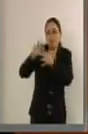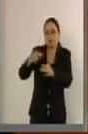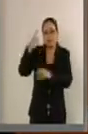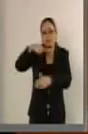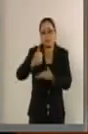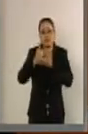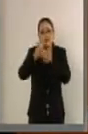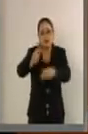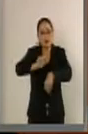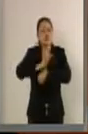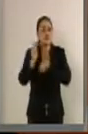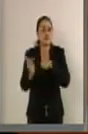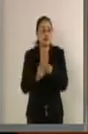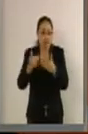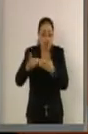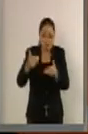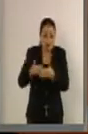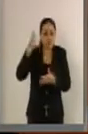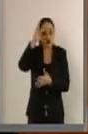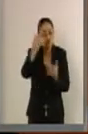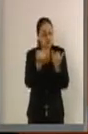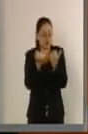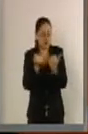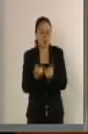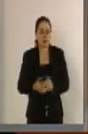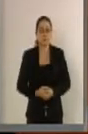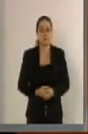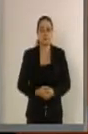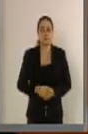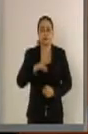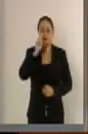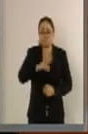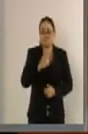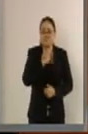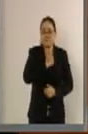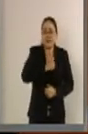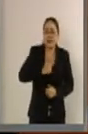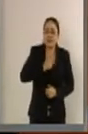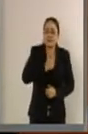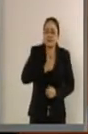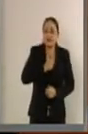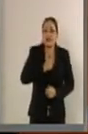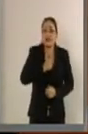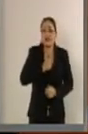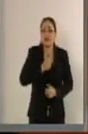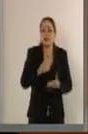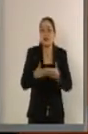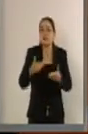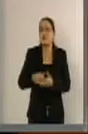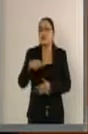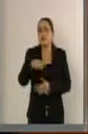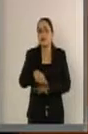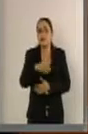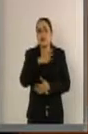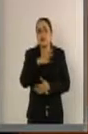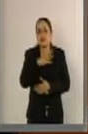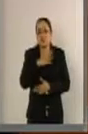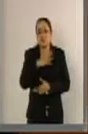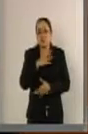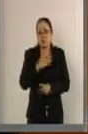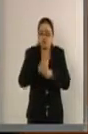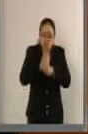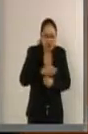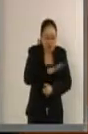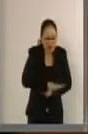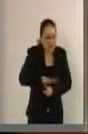hoy y mañana. Lamento que frente a la devastación y el dolor, hoy